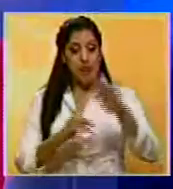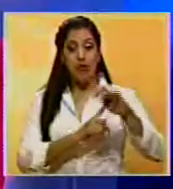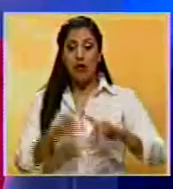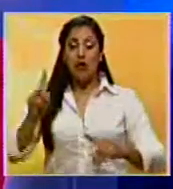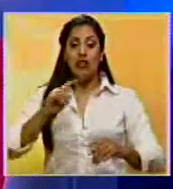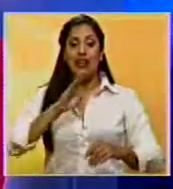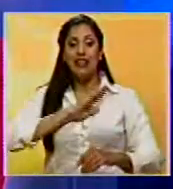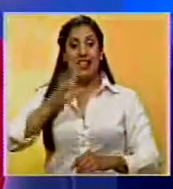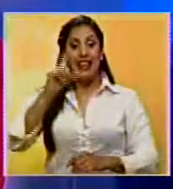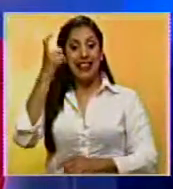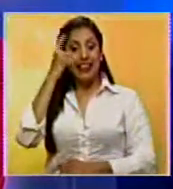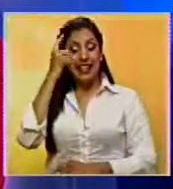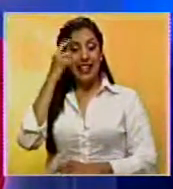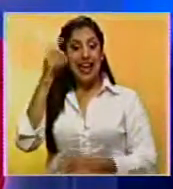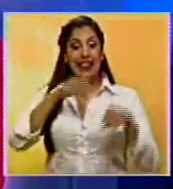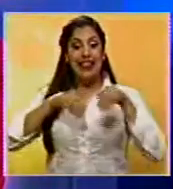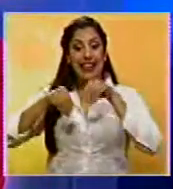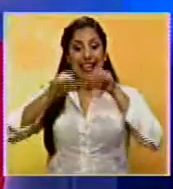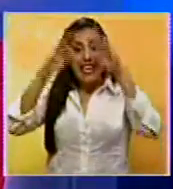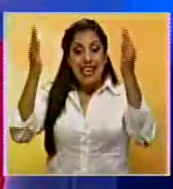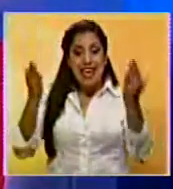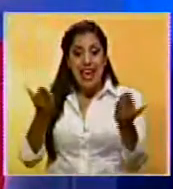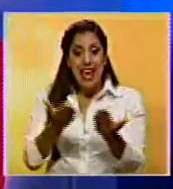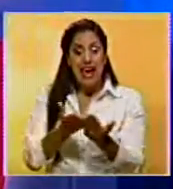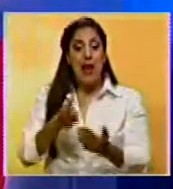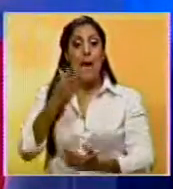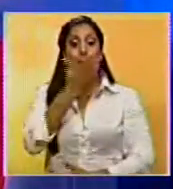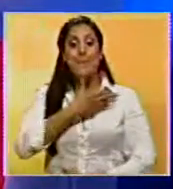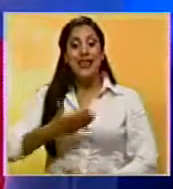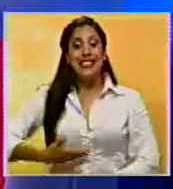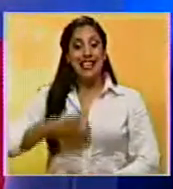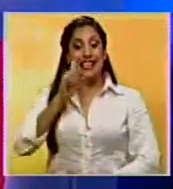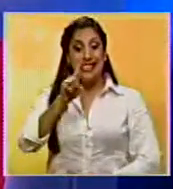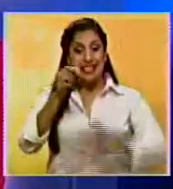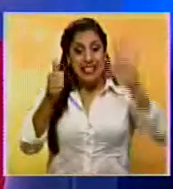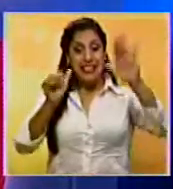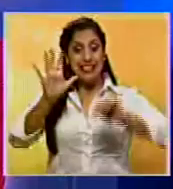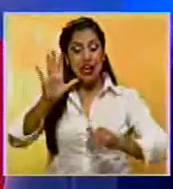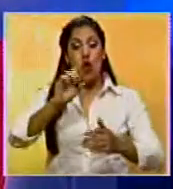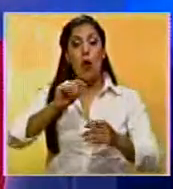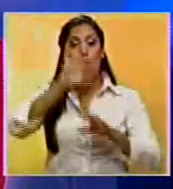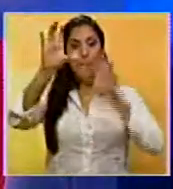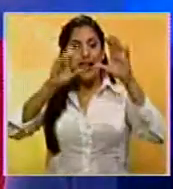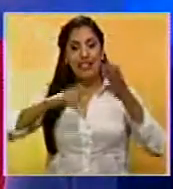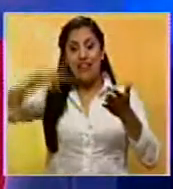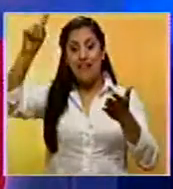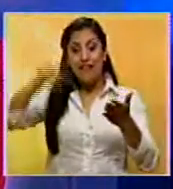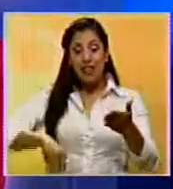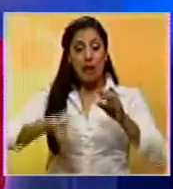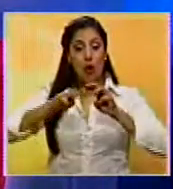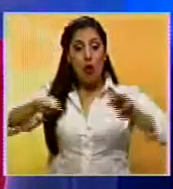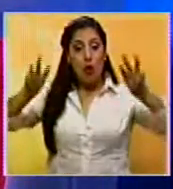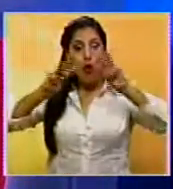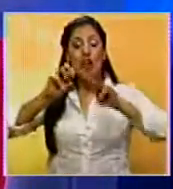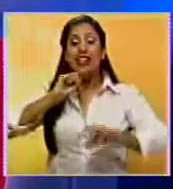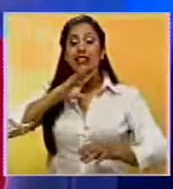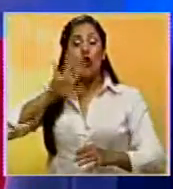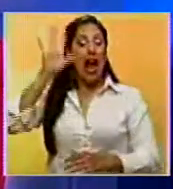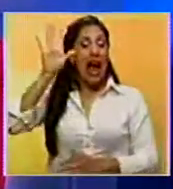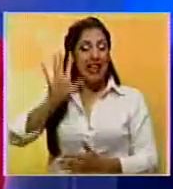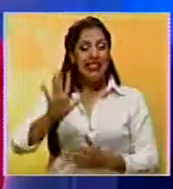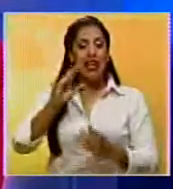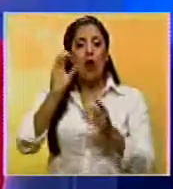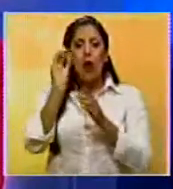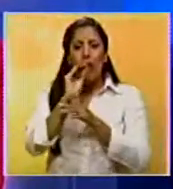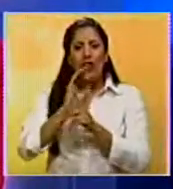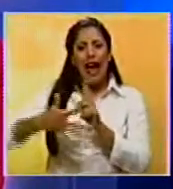Con motivo del Día de la Tierra, presidentes de al menos 165 países firman en la sede de las Naciones Unidas el histórico acuerdo sobre el